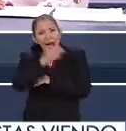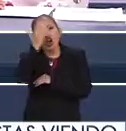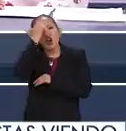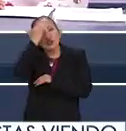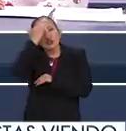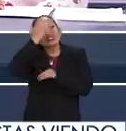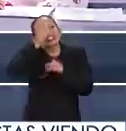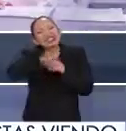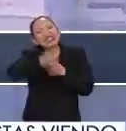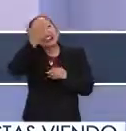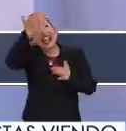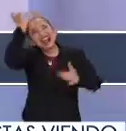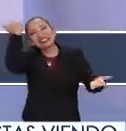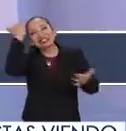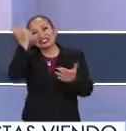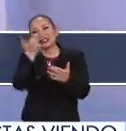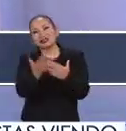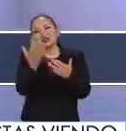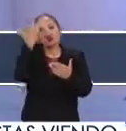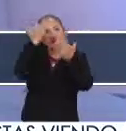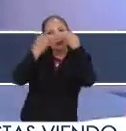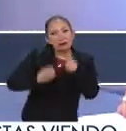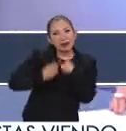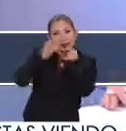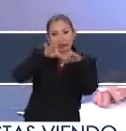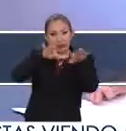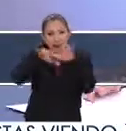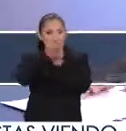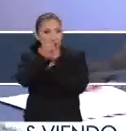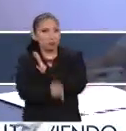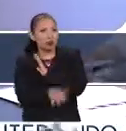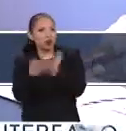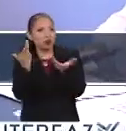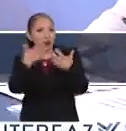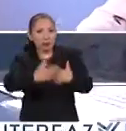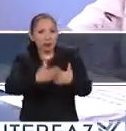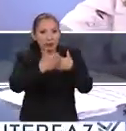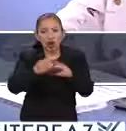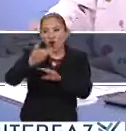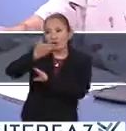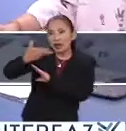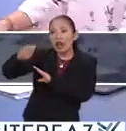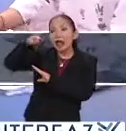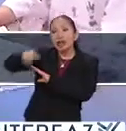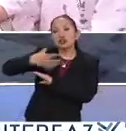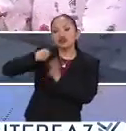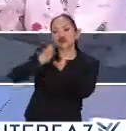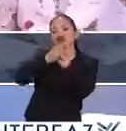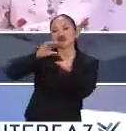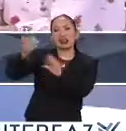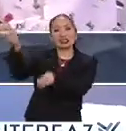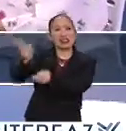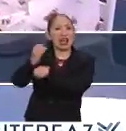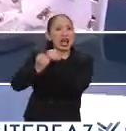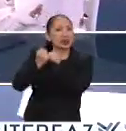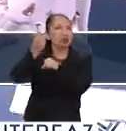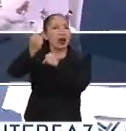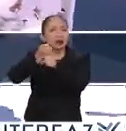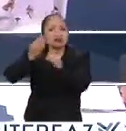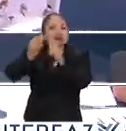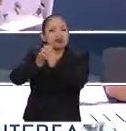conocimientos adquiridos durante toda su vida. Si trabaja, por ejemplo, vamos a pensar en una empresa, en un hotel, ellos reciben capacitación todos los años.